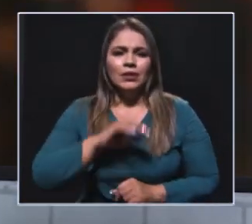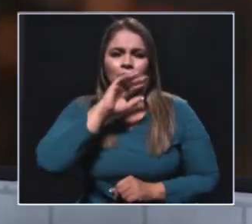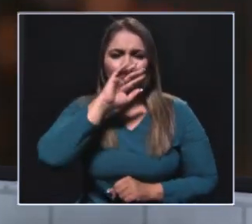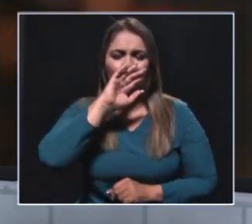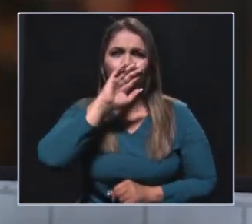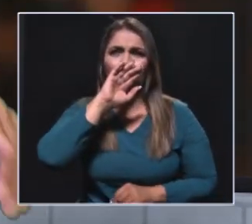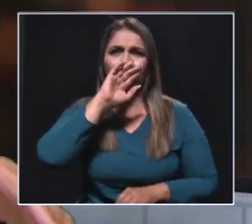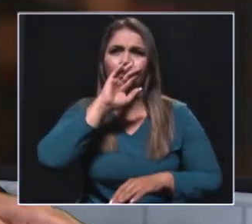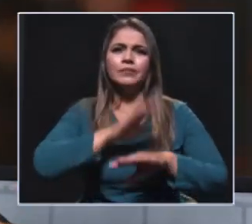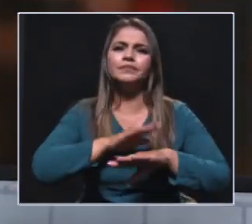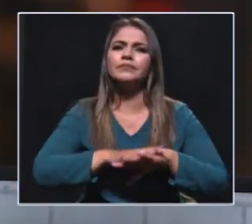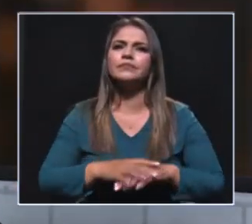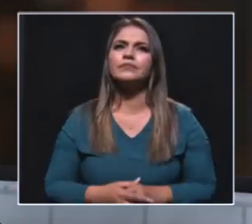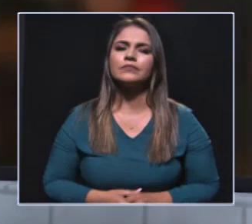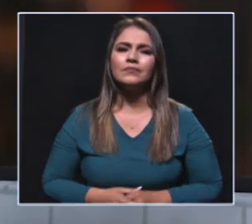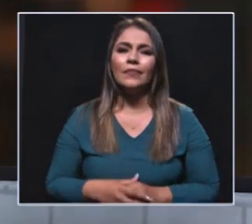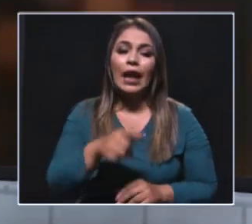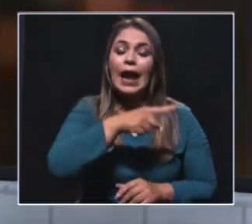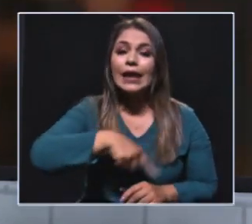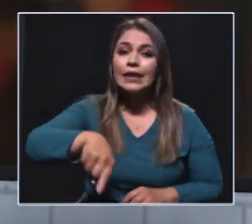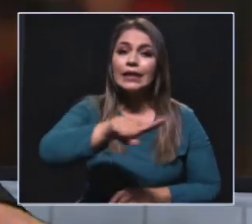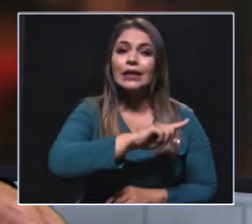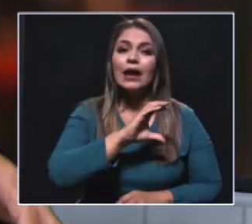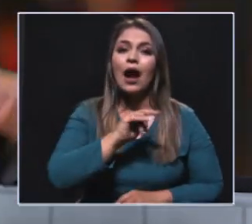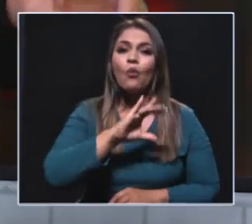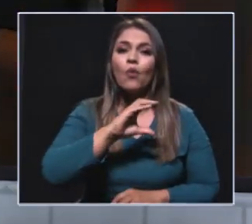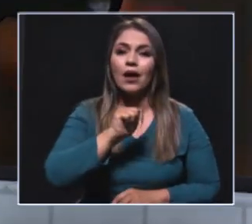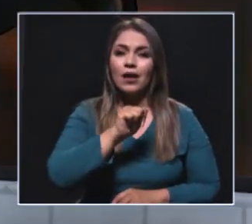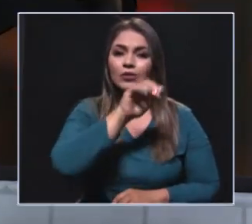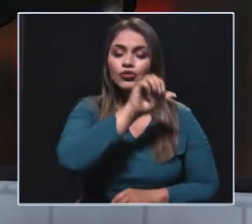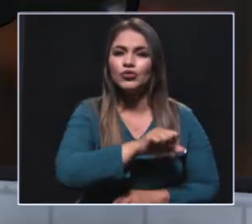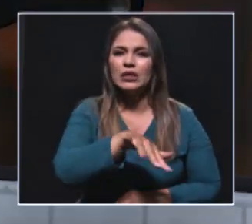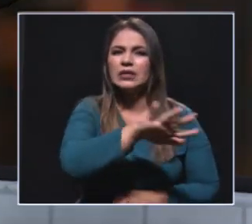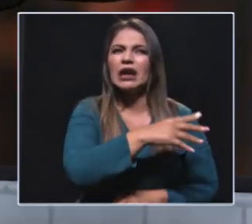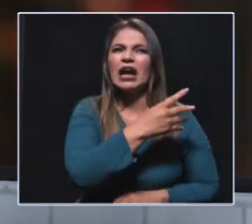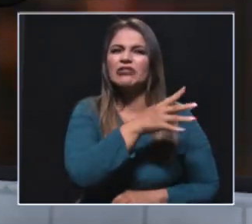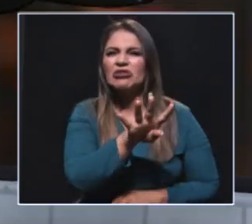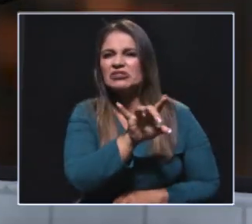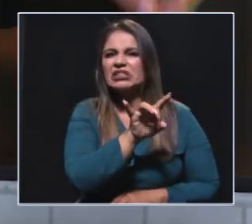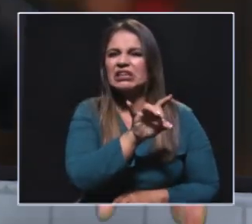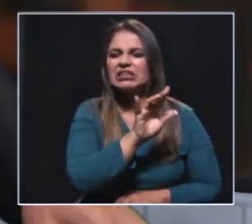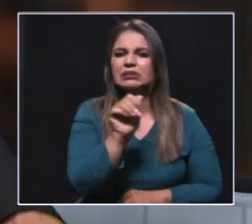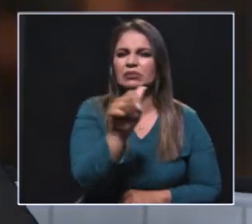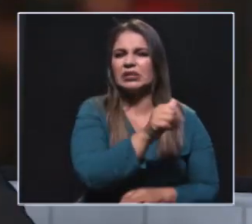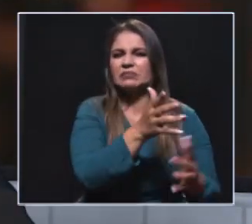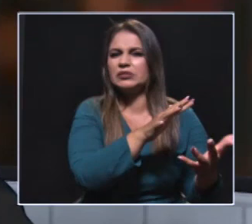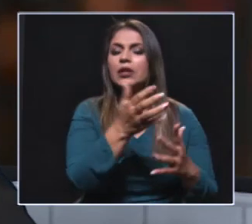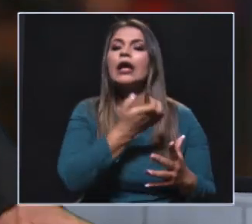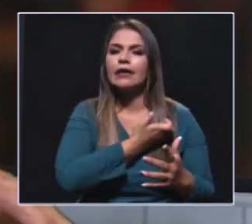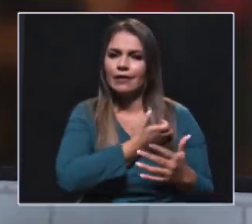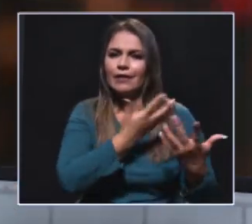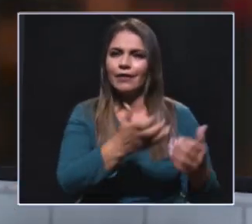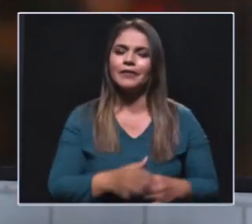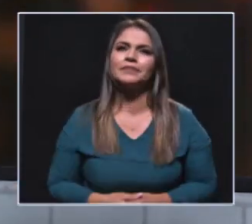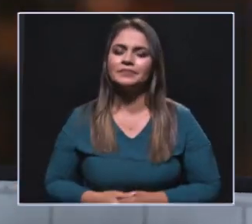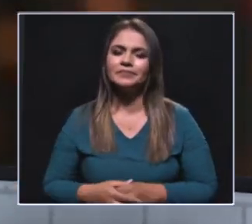nos encontramos que en el Bajo Cauca hay alrededor de 14, 15 mujeres que aspiran a ser alcaldesas.